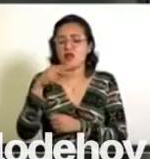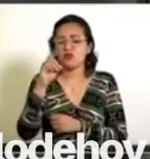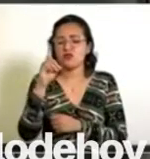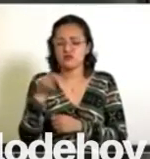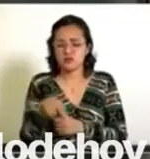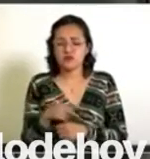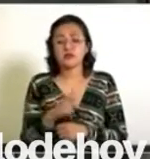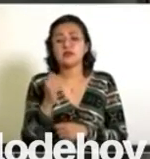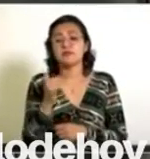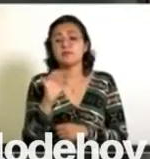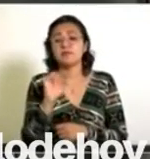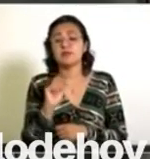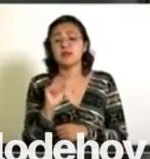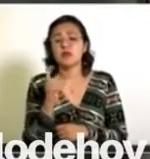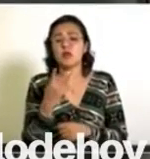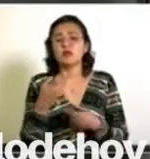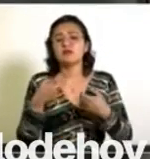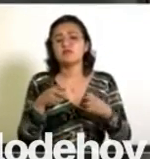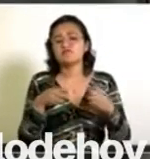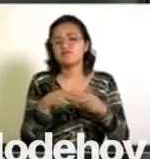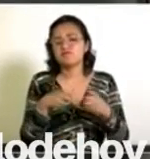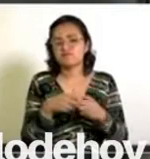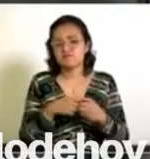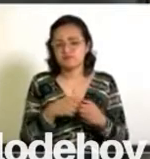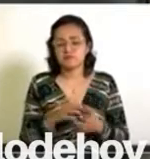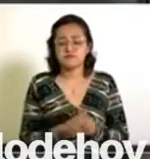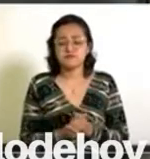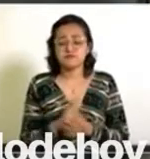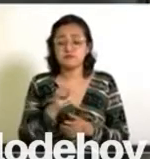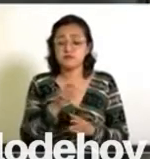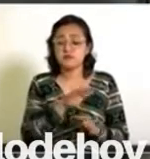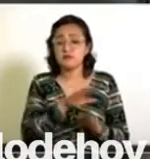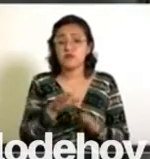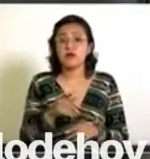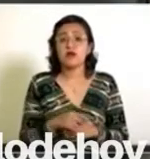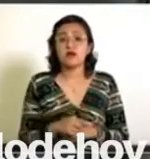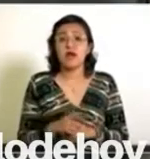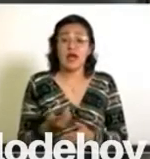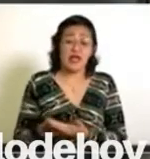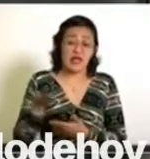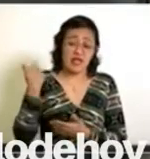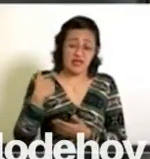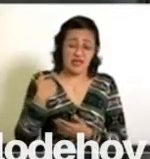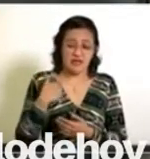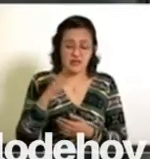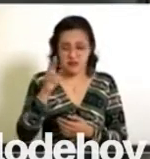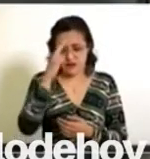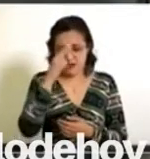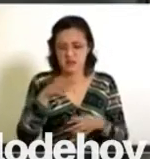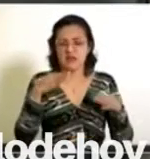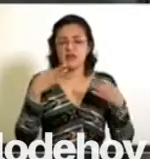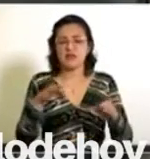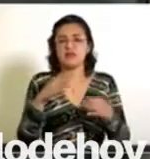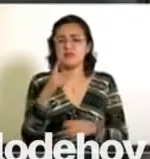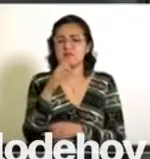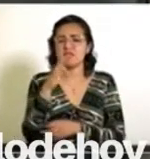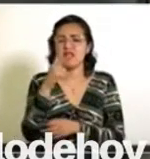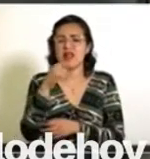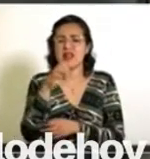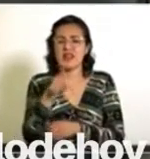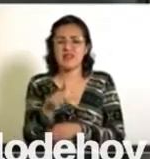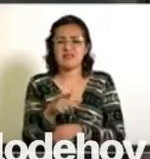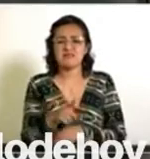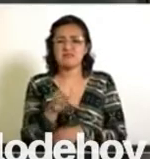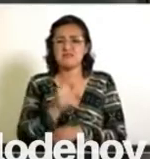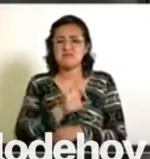24 poliéster. Anteriores, la falda pantalón son de tela de tergal, 100